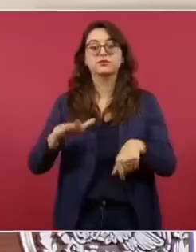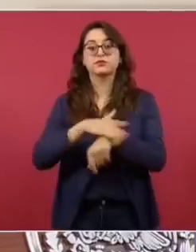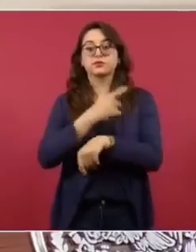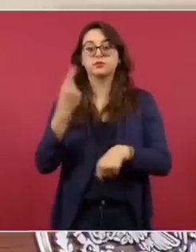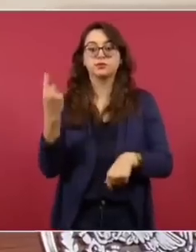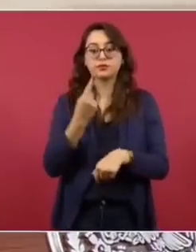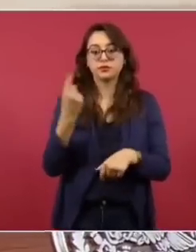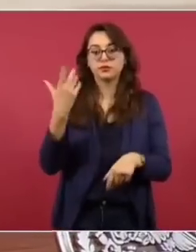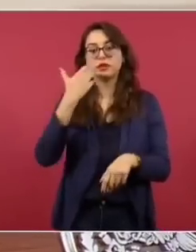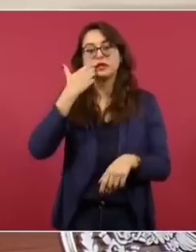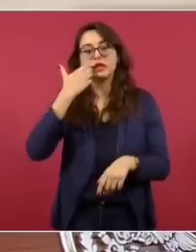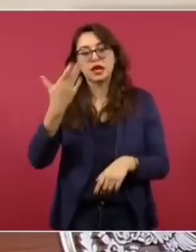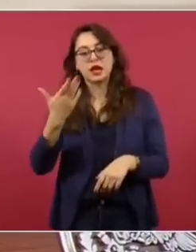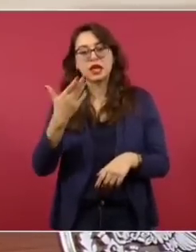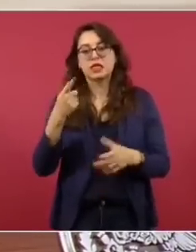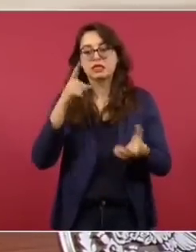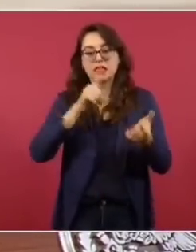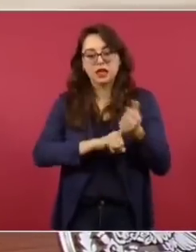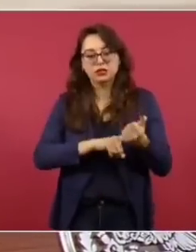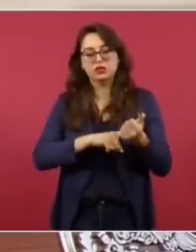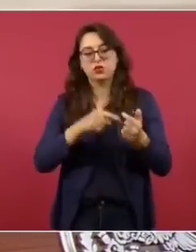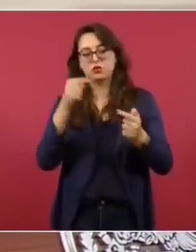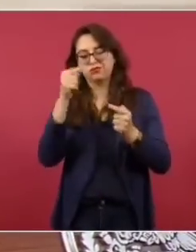entre ellos.